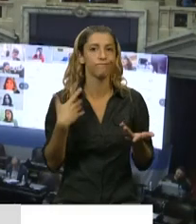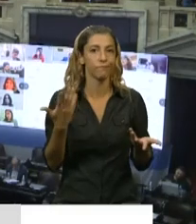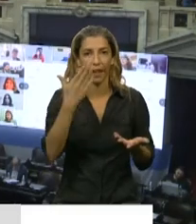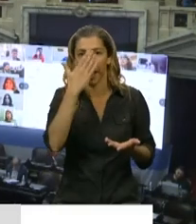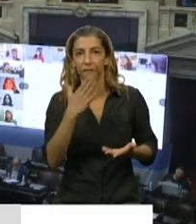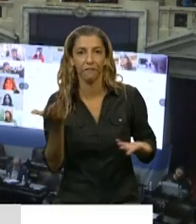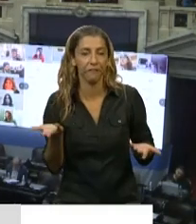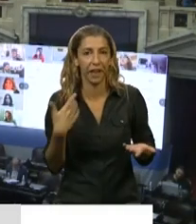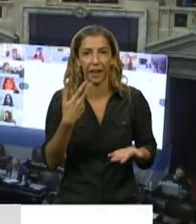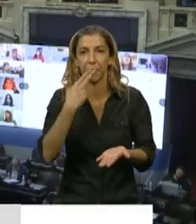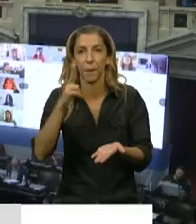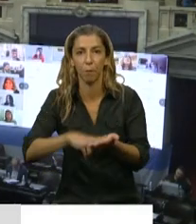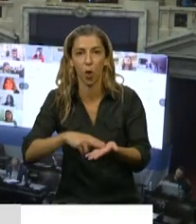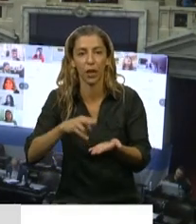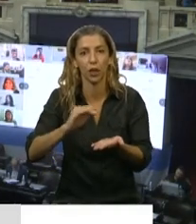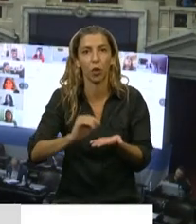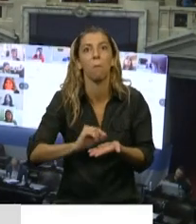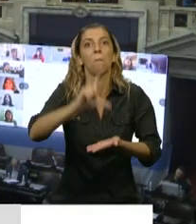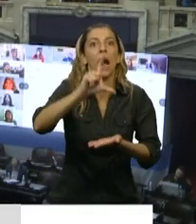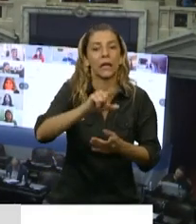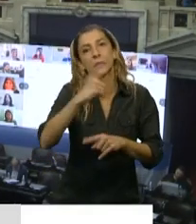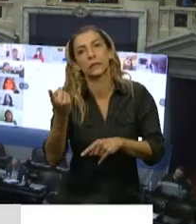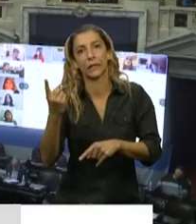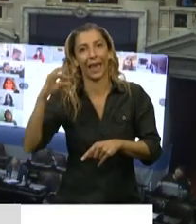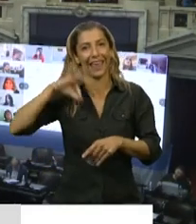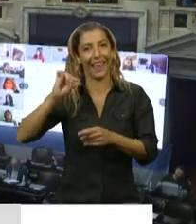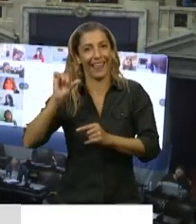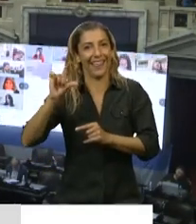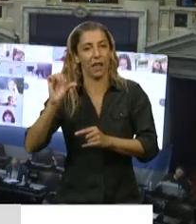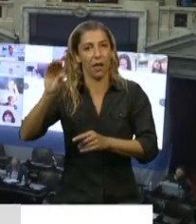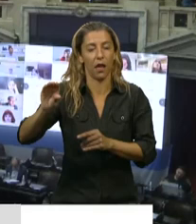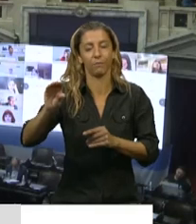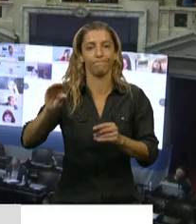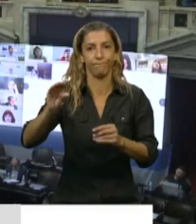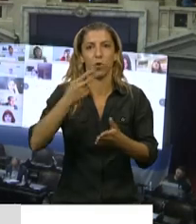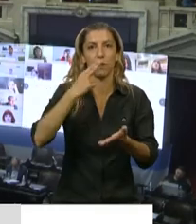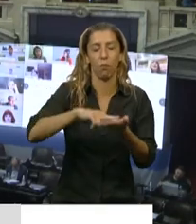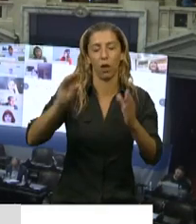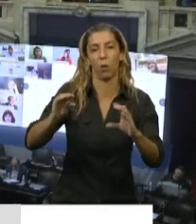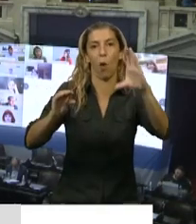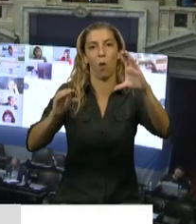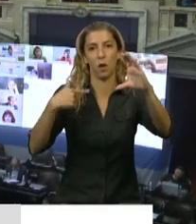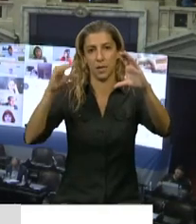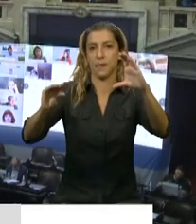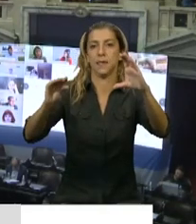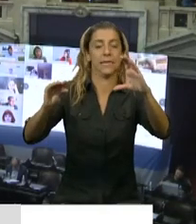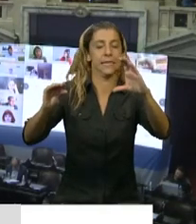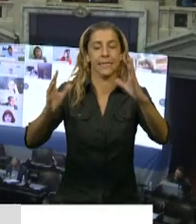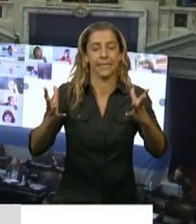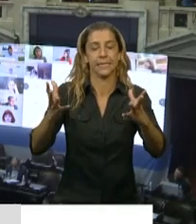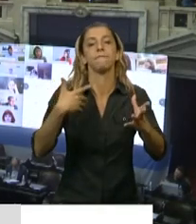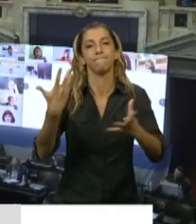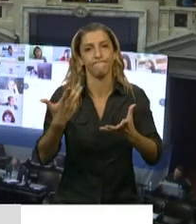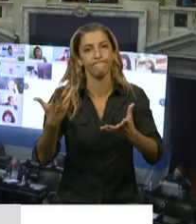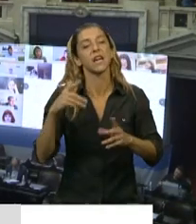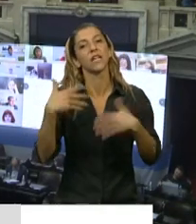se le está pagando o que buena parte de lo que se le está pagando sea consumido por este cambio de categoría que puede traer